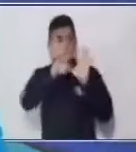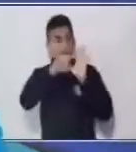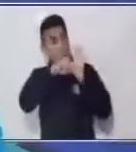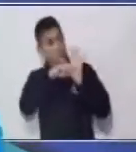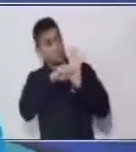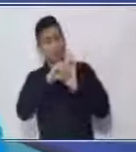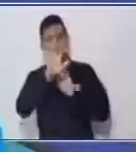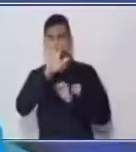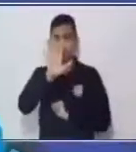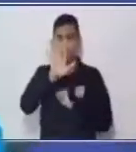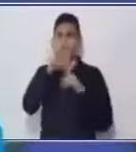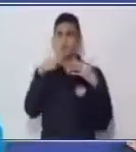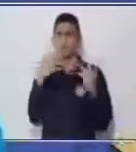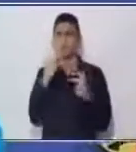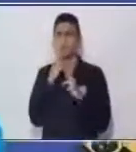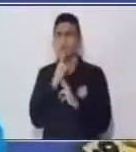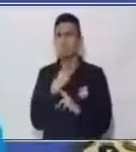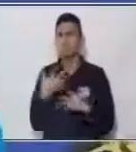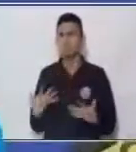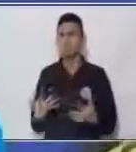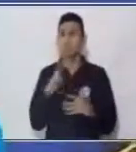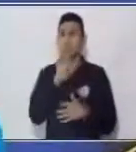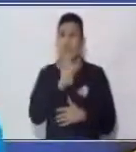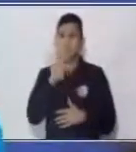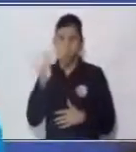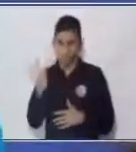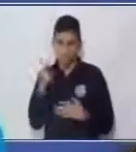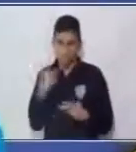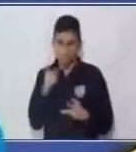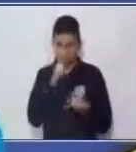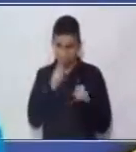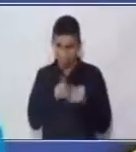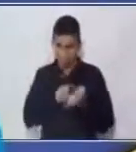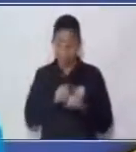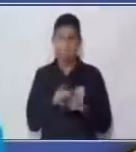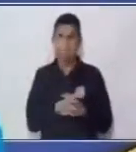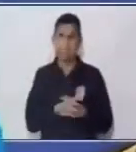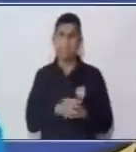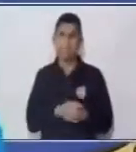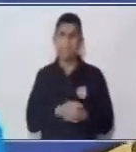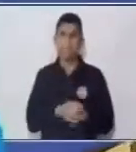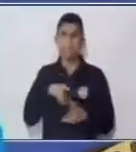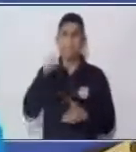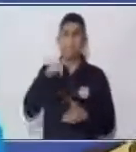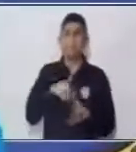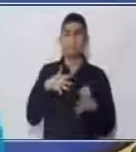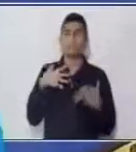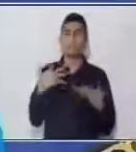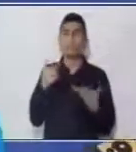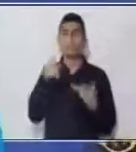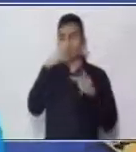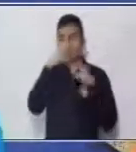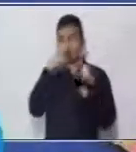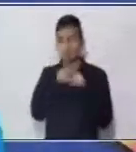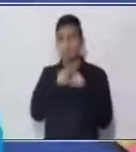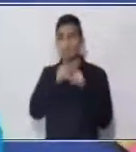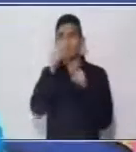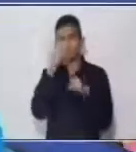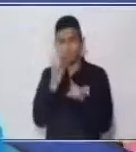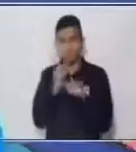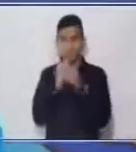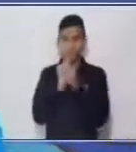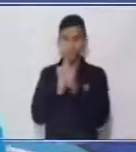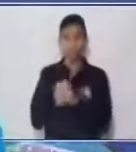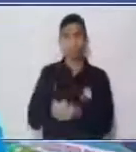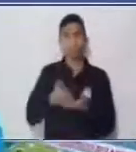Cuarenta y cuatro Y ahora también Tenemos otro resultado Ahora vamos acá Lanzando de nuevo